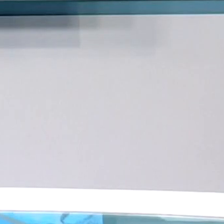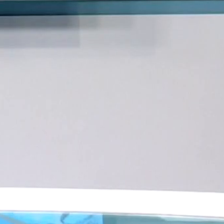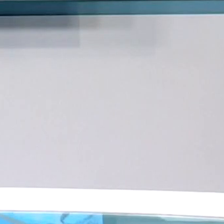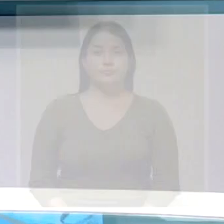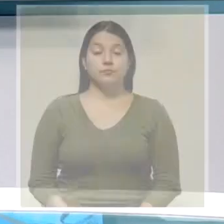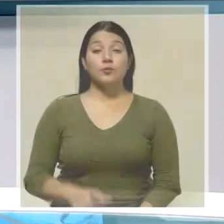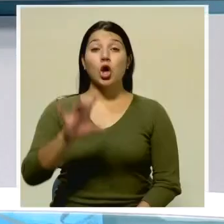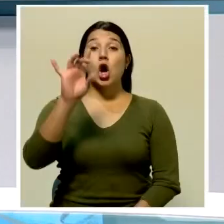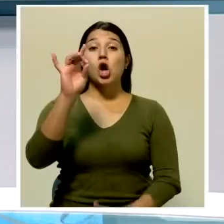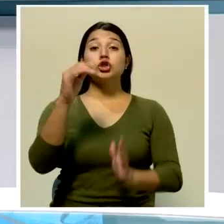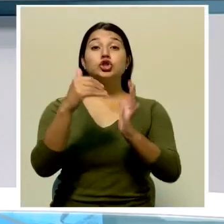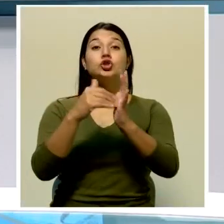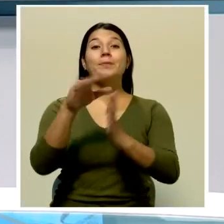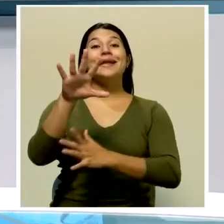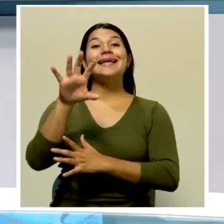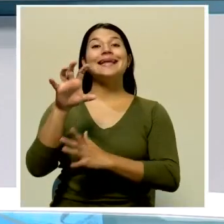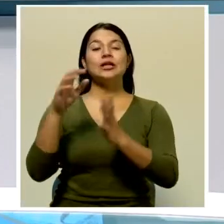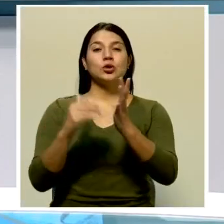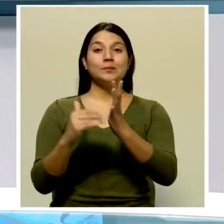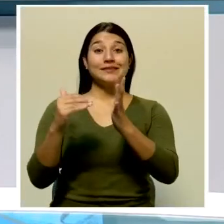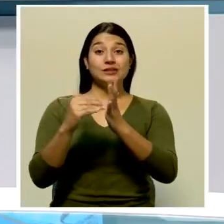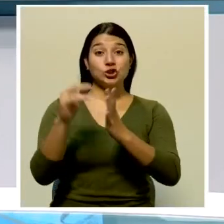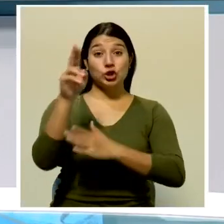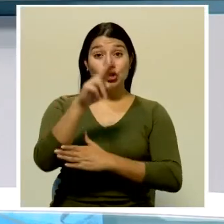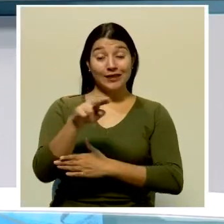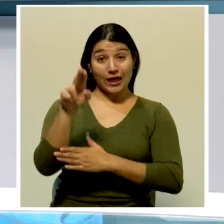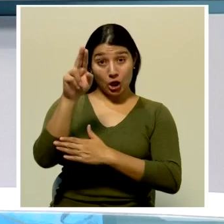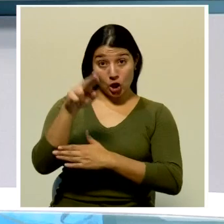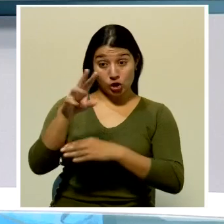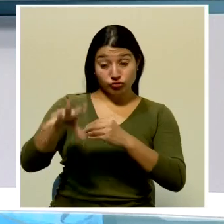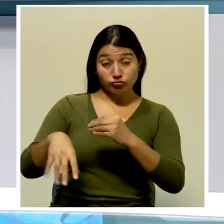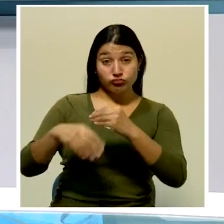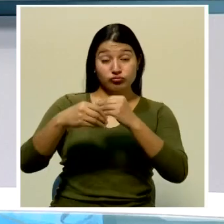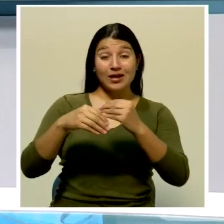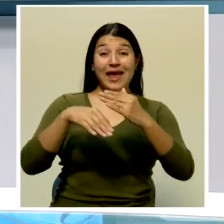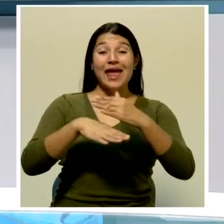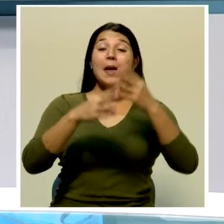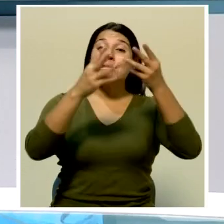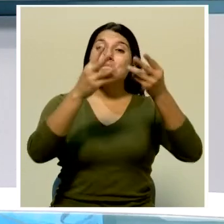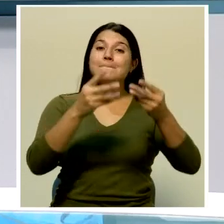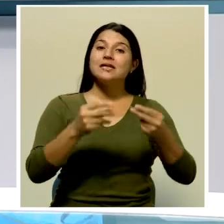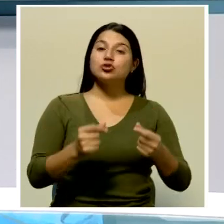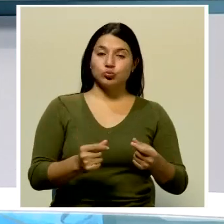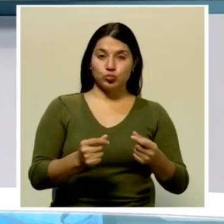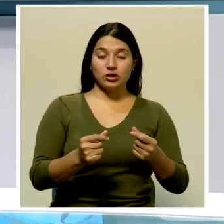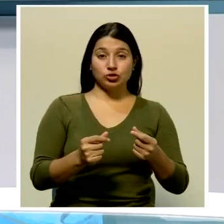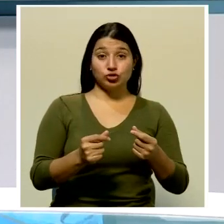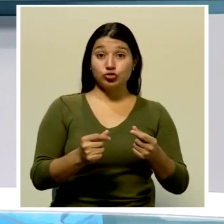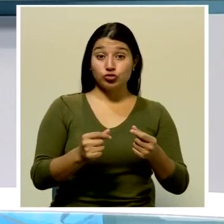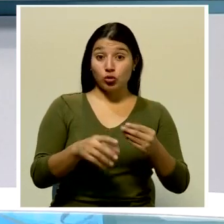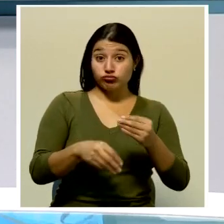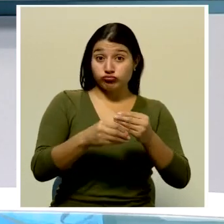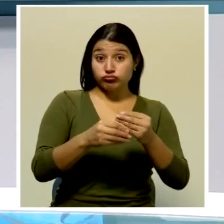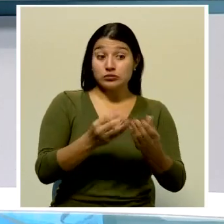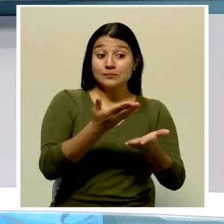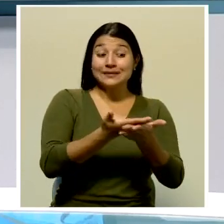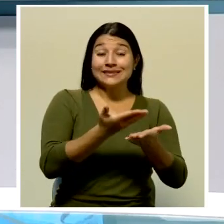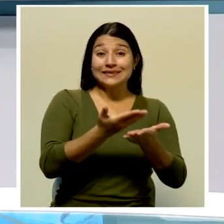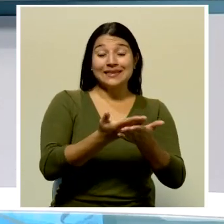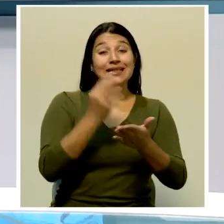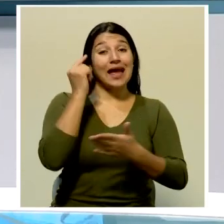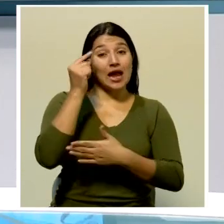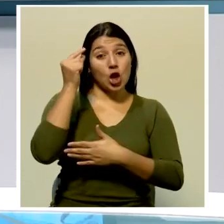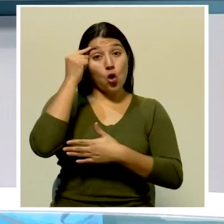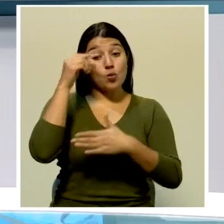Ocho mil 500 millones de colones serán incorporados en el presupuesto extraordinario que presentará el Poder Ejecutivo